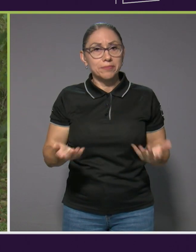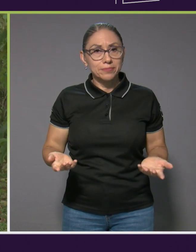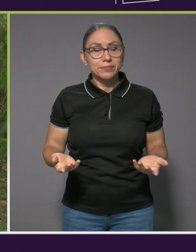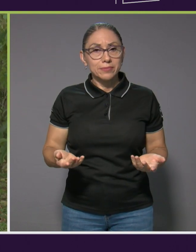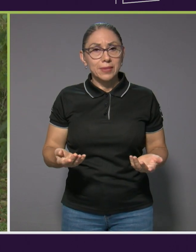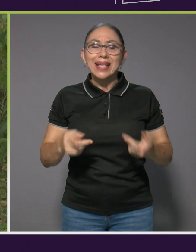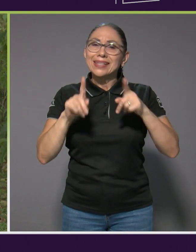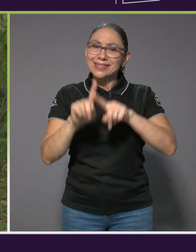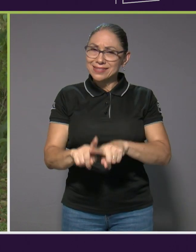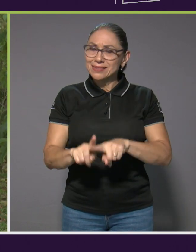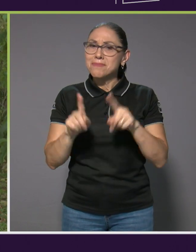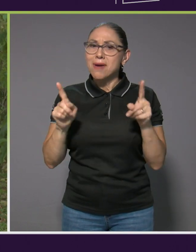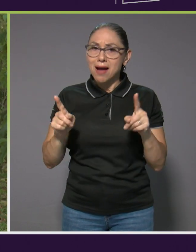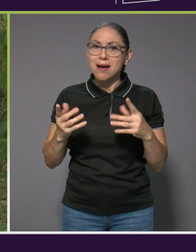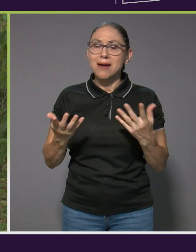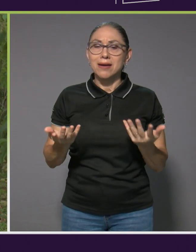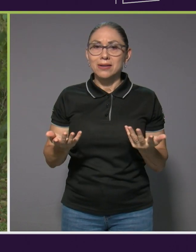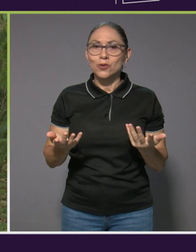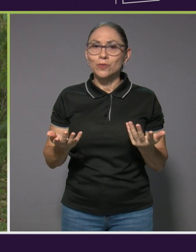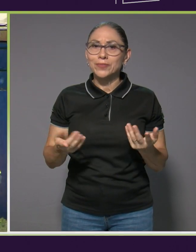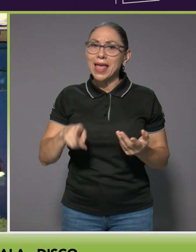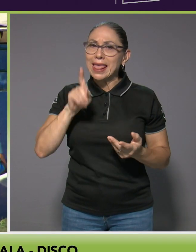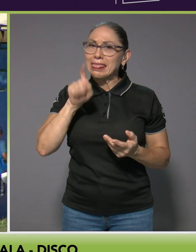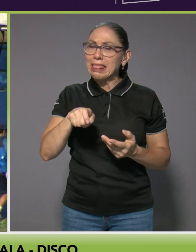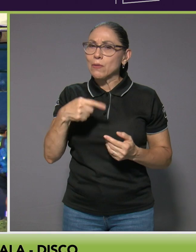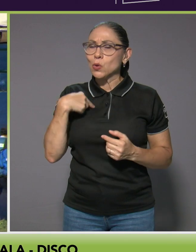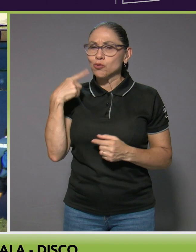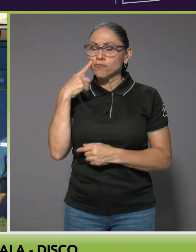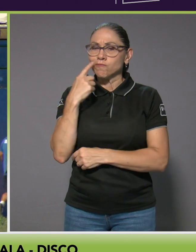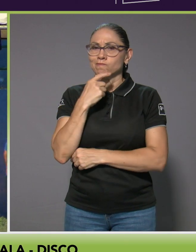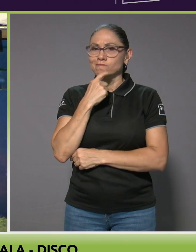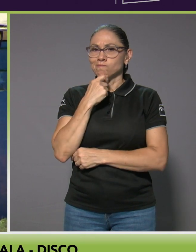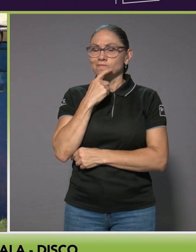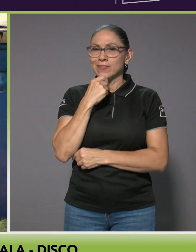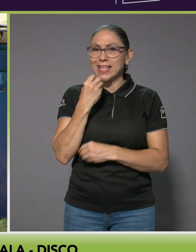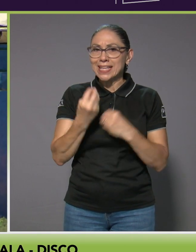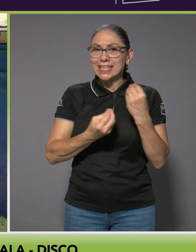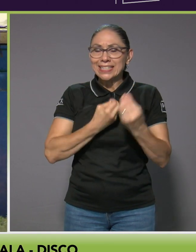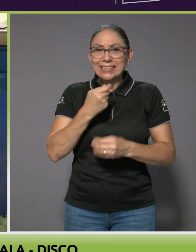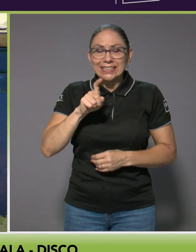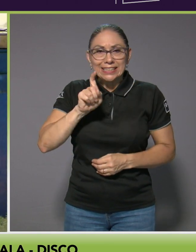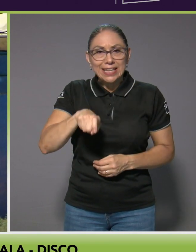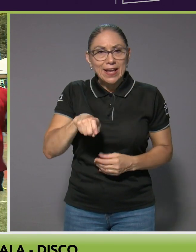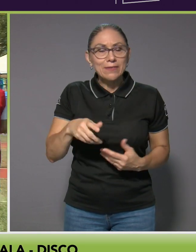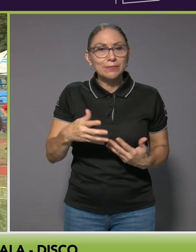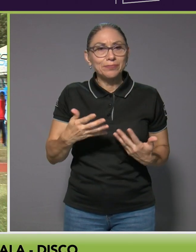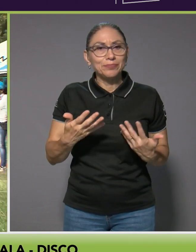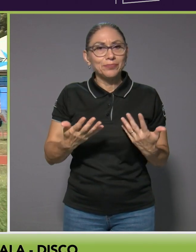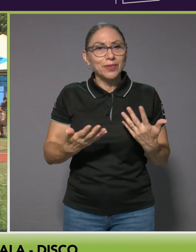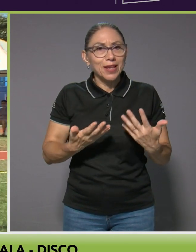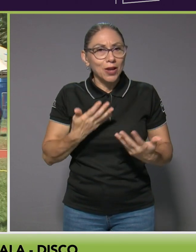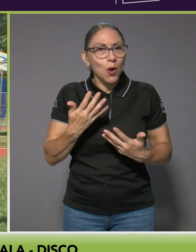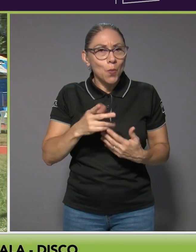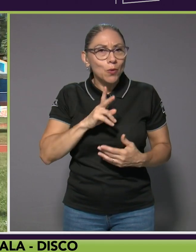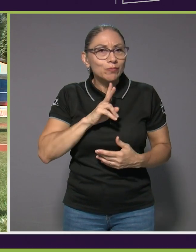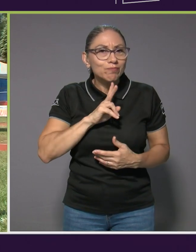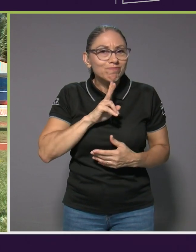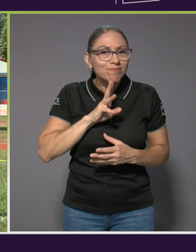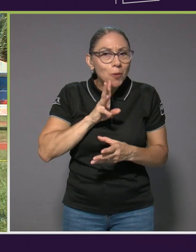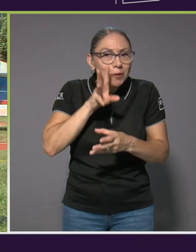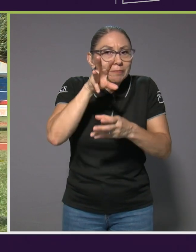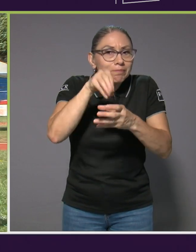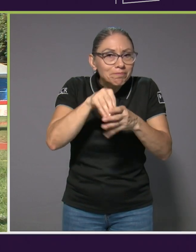Sin embargo, pues hay que medirse, hay que estar ahí, hay que estar en el círculo, ahí en